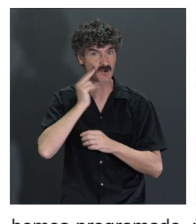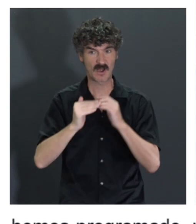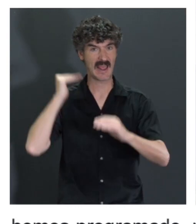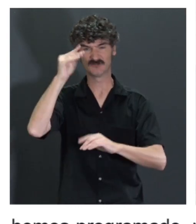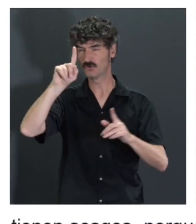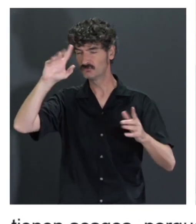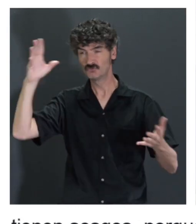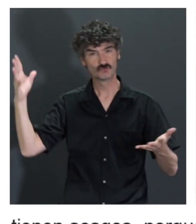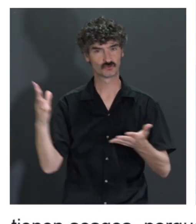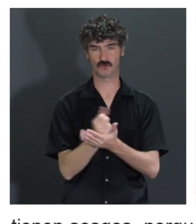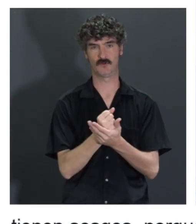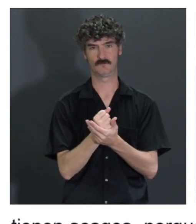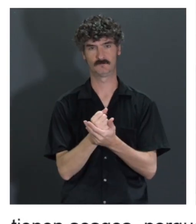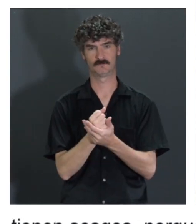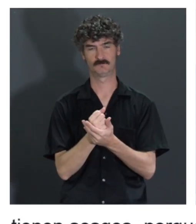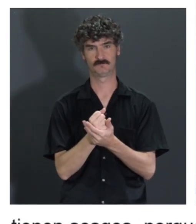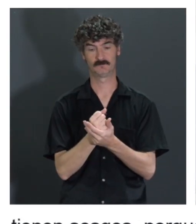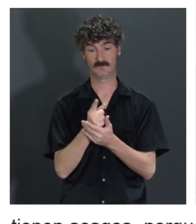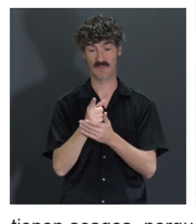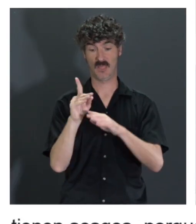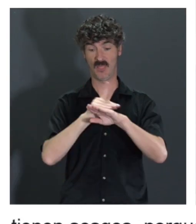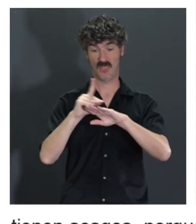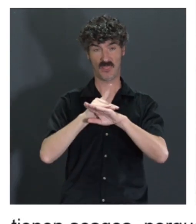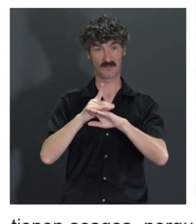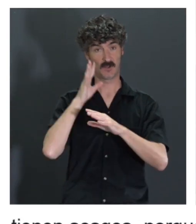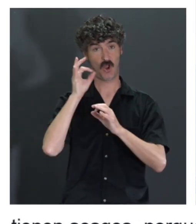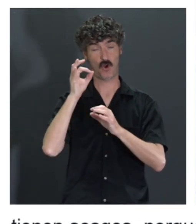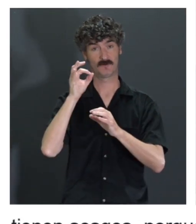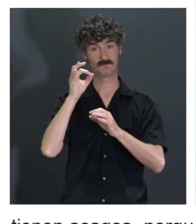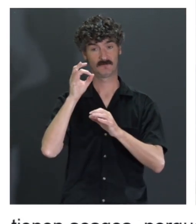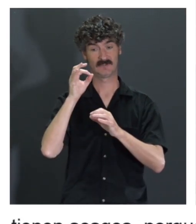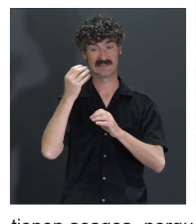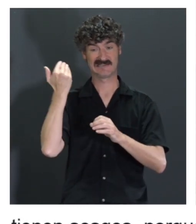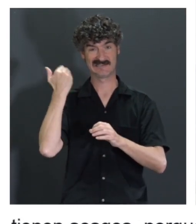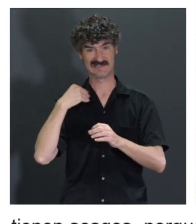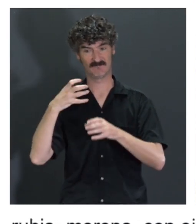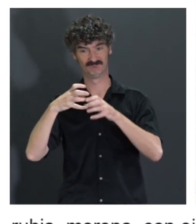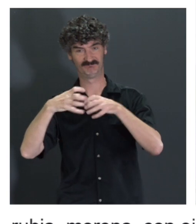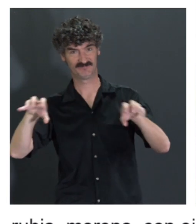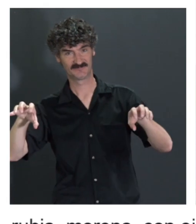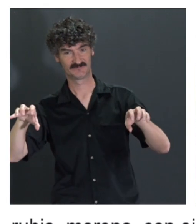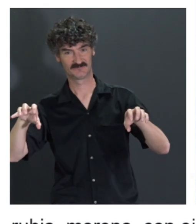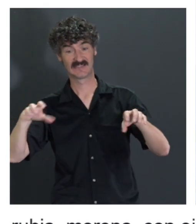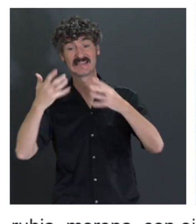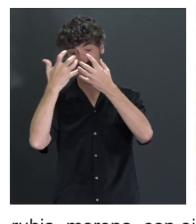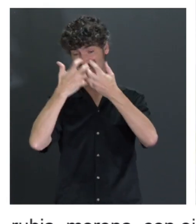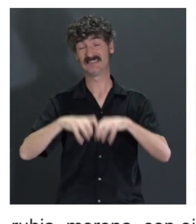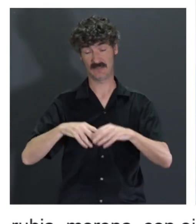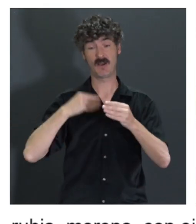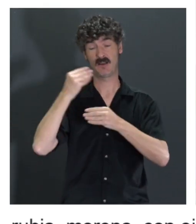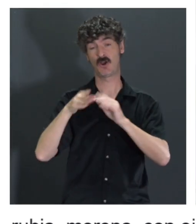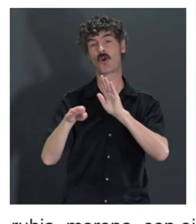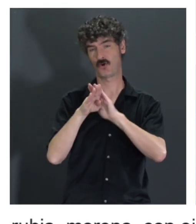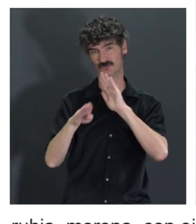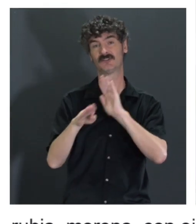O sea, pues todo tipo. Si resulta que la base de datos en origen ya tiene un sesgo, pues el pobre sistema automático pues lo va